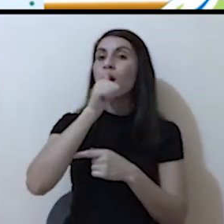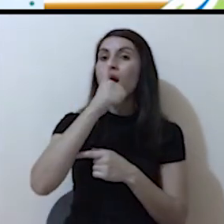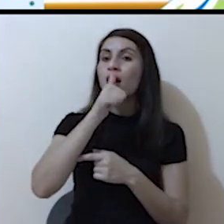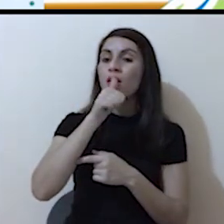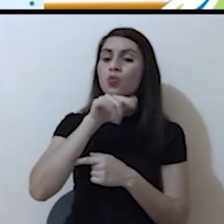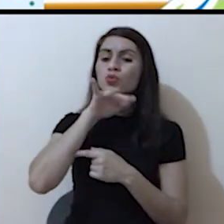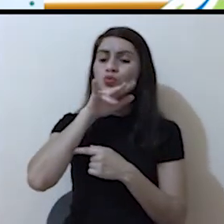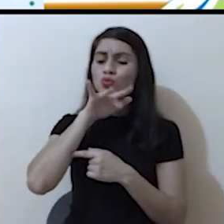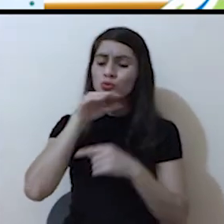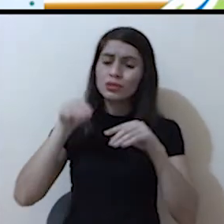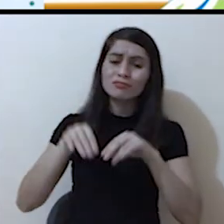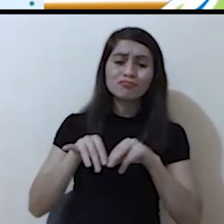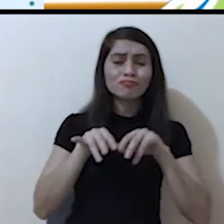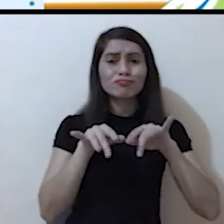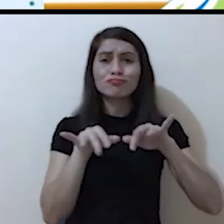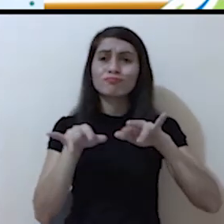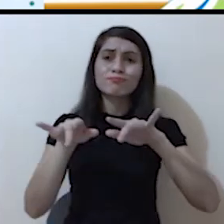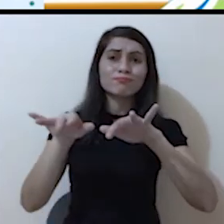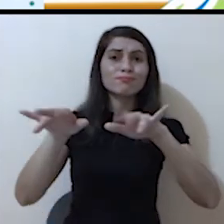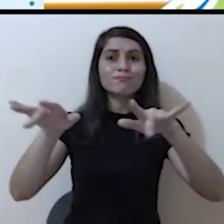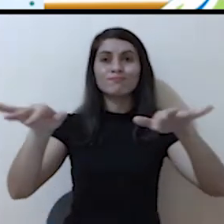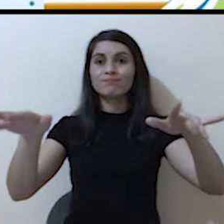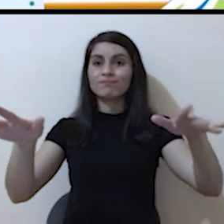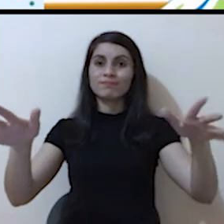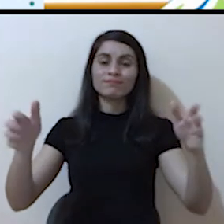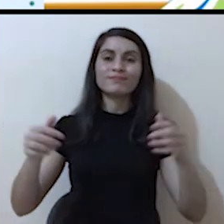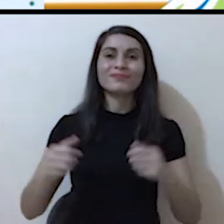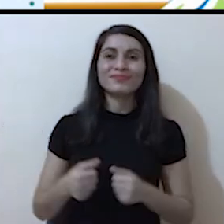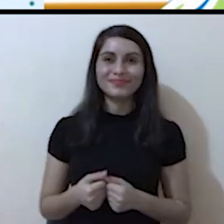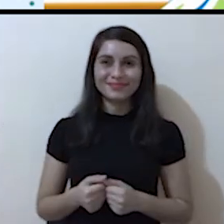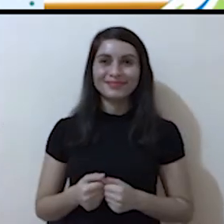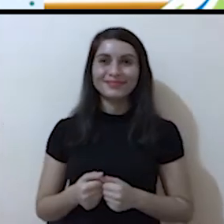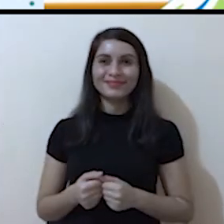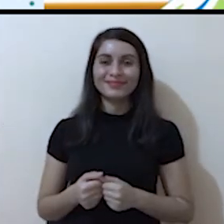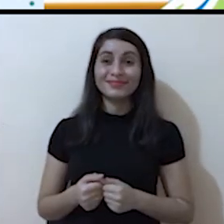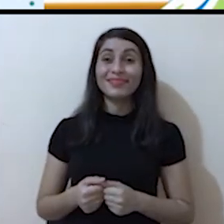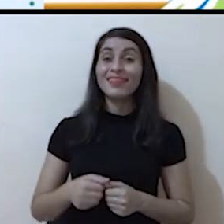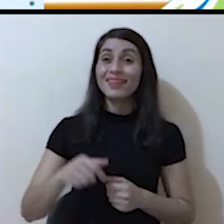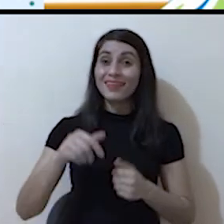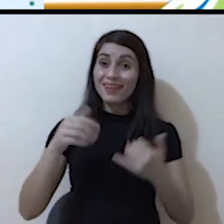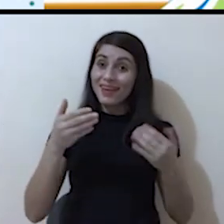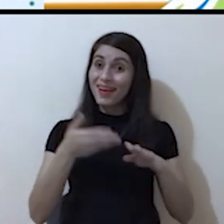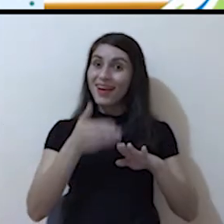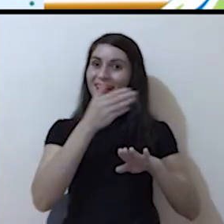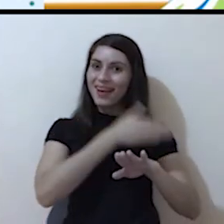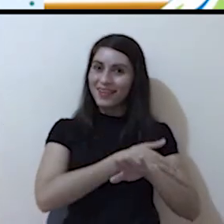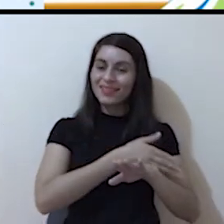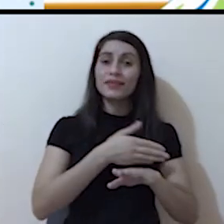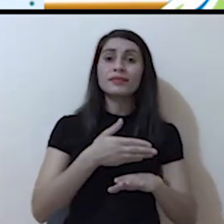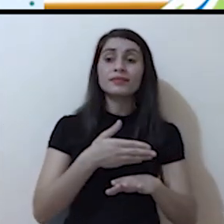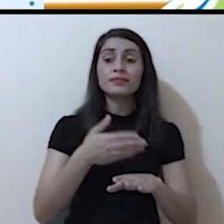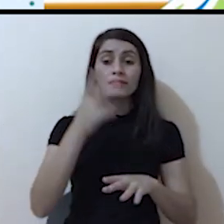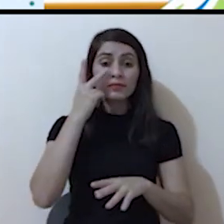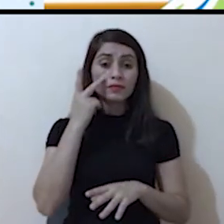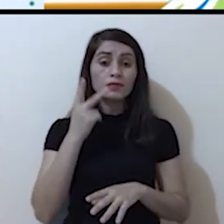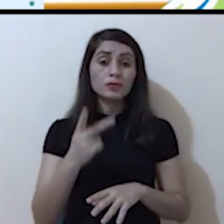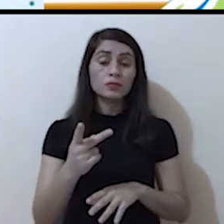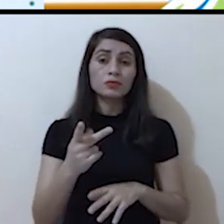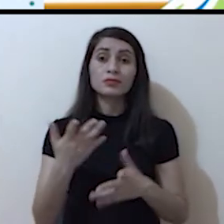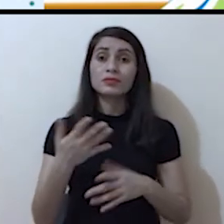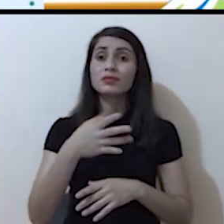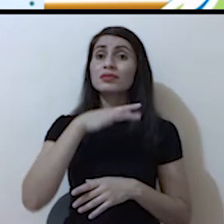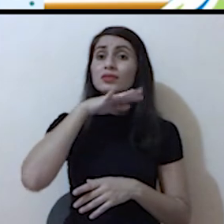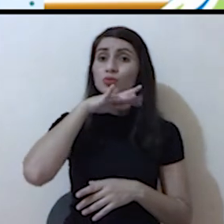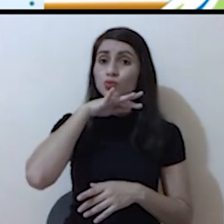agua se contamina en todas y cada una de estas fuentes. Como dijimos antes, el agua contaminada es